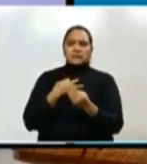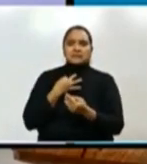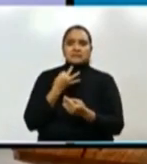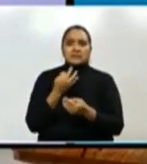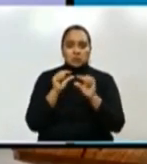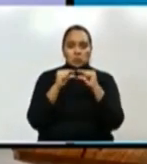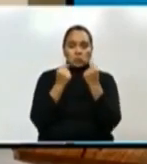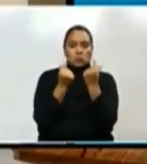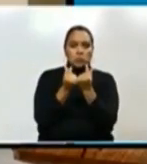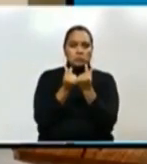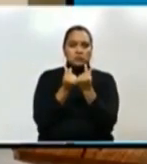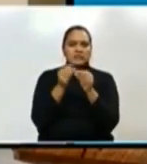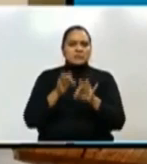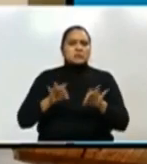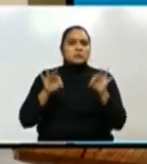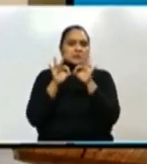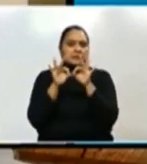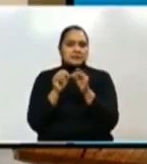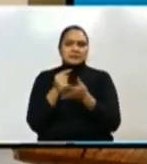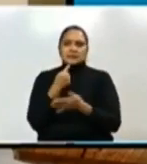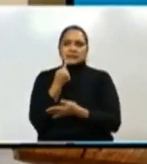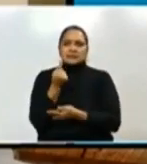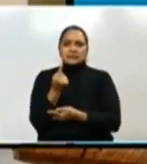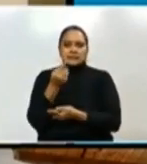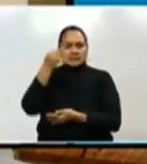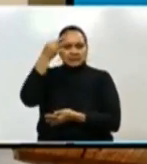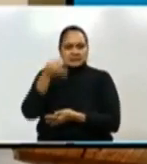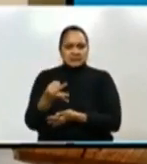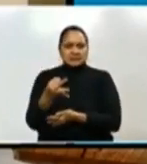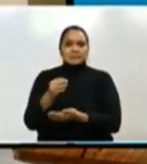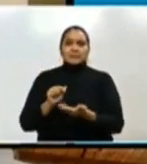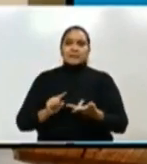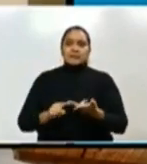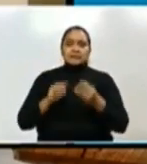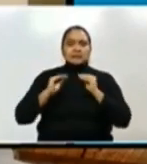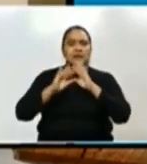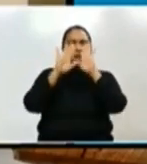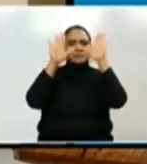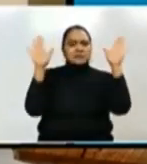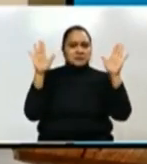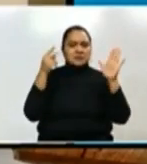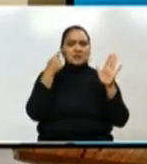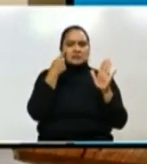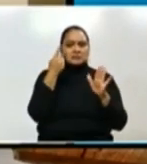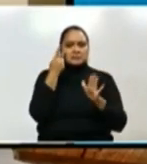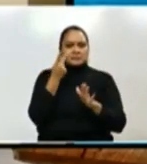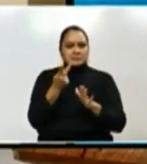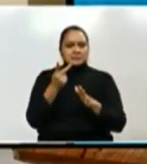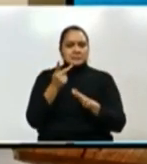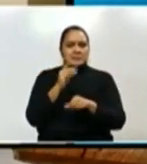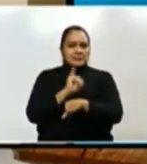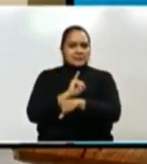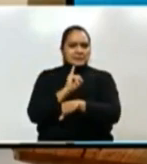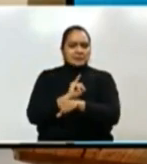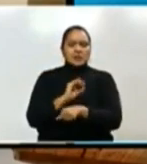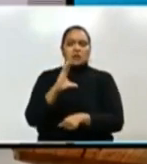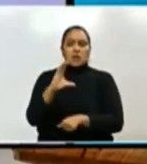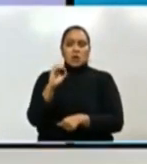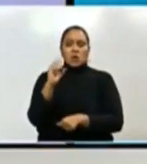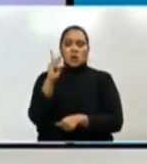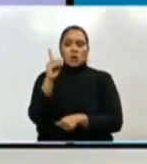una organización que puede garantizar la transparencia de la entrega es el CODEN,